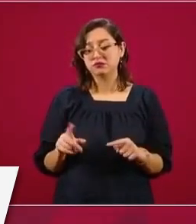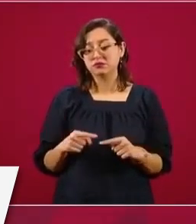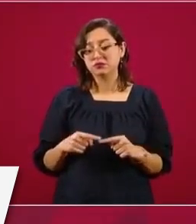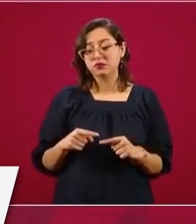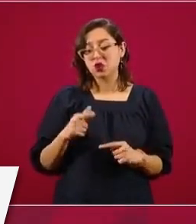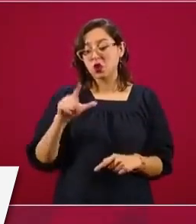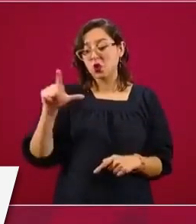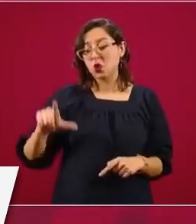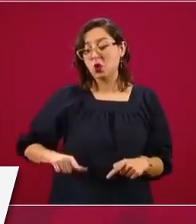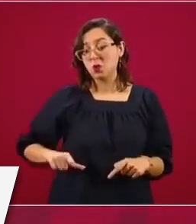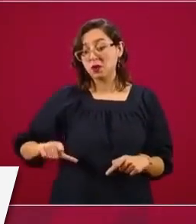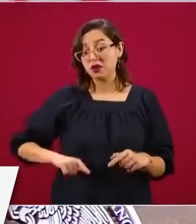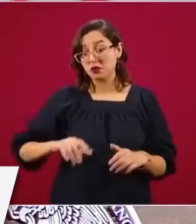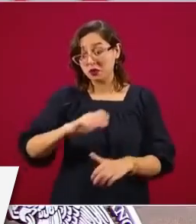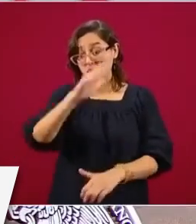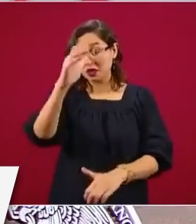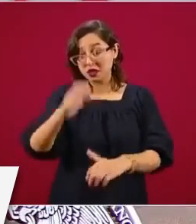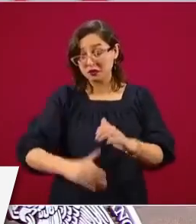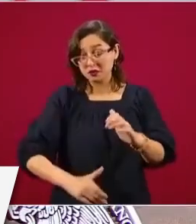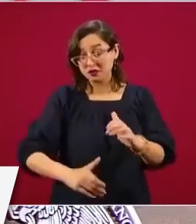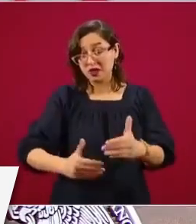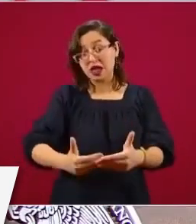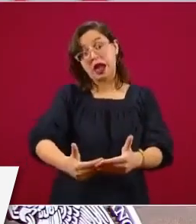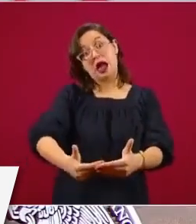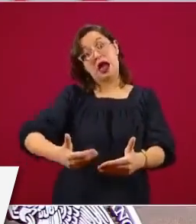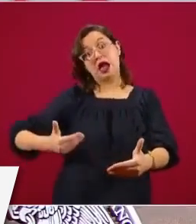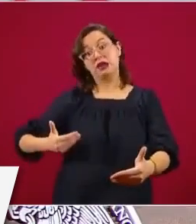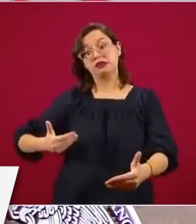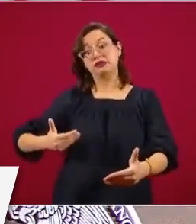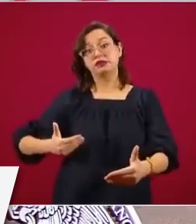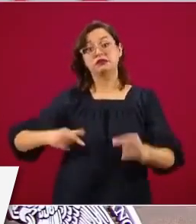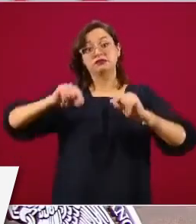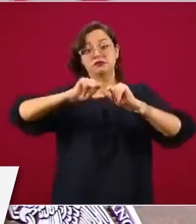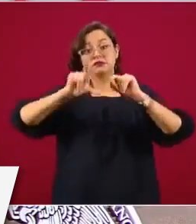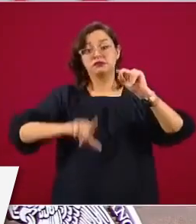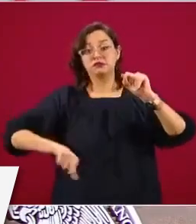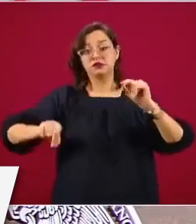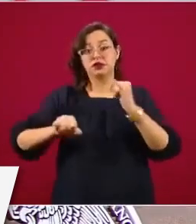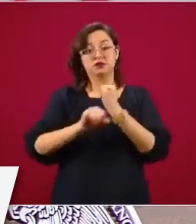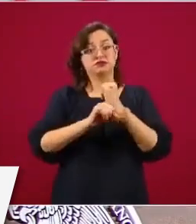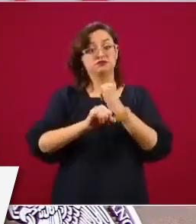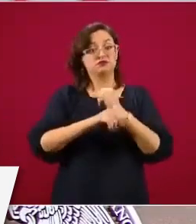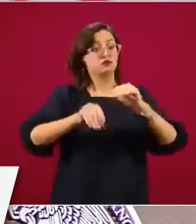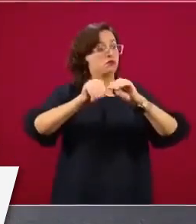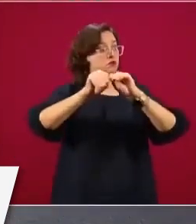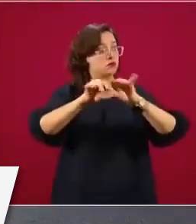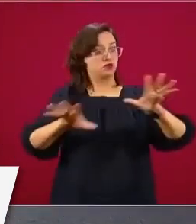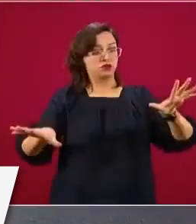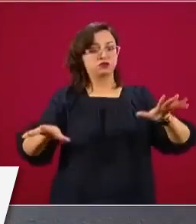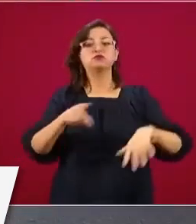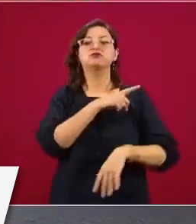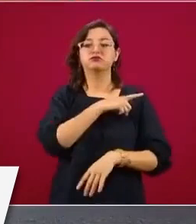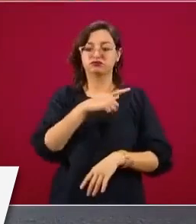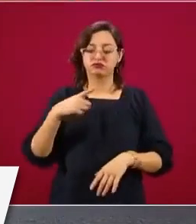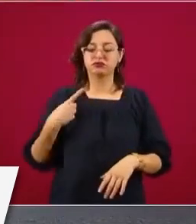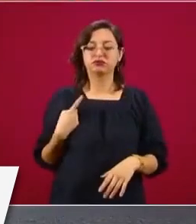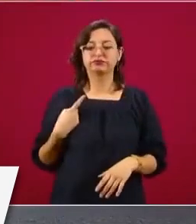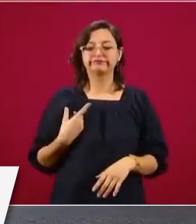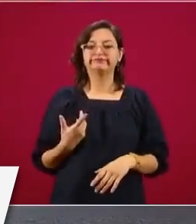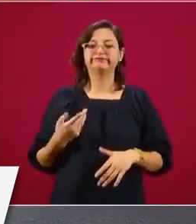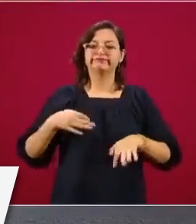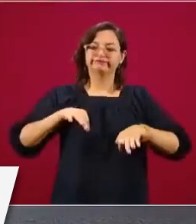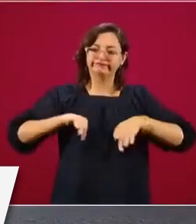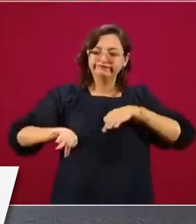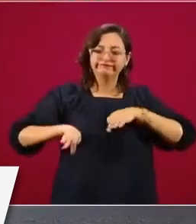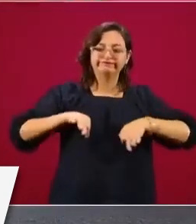termine el gobierno tenemos que dejar comunicado todo el territorio nacional con internet, estamos trabajando